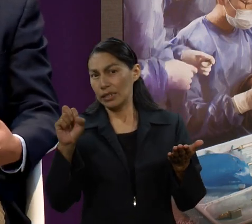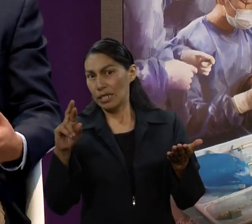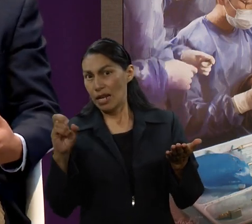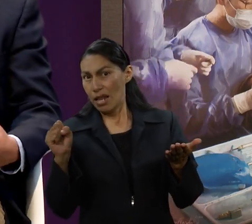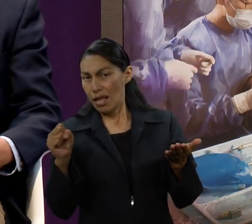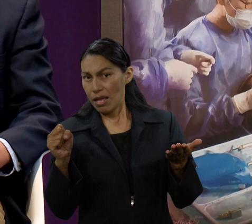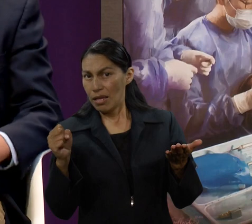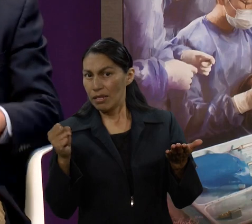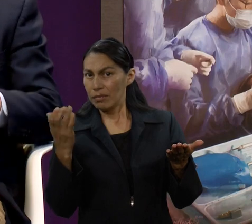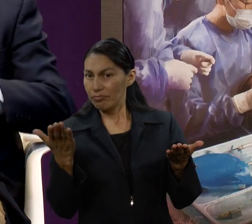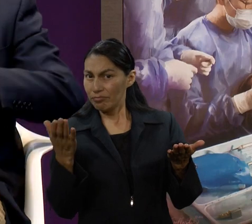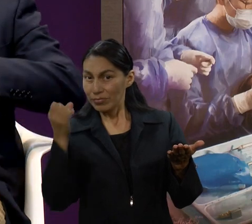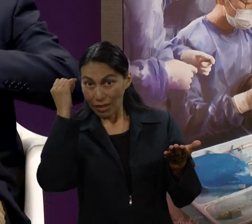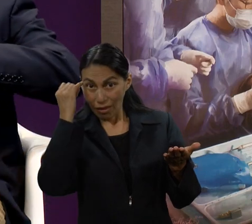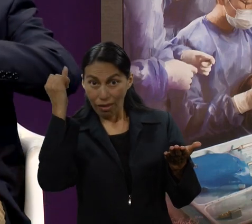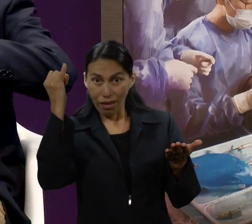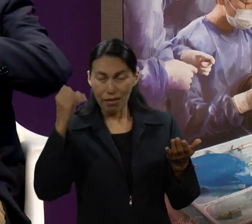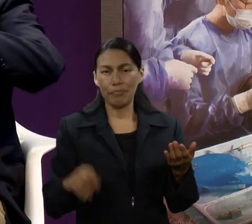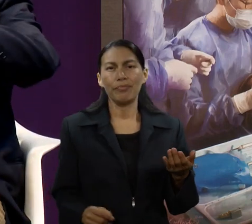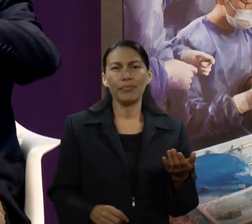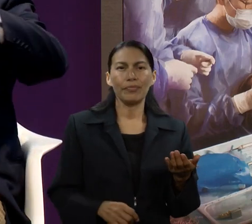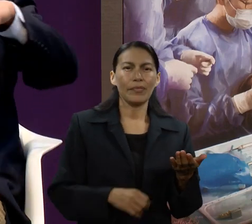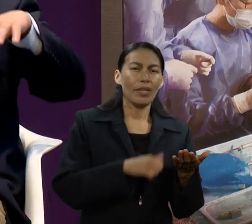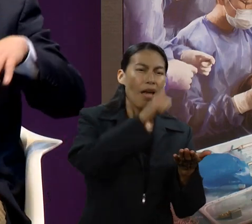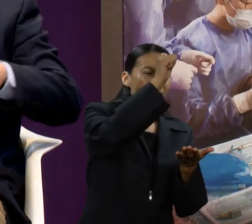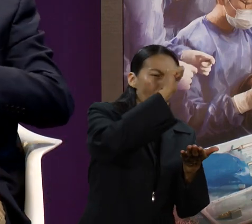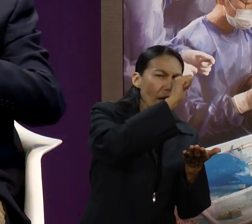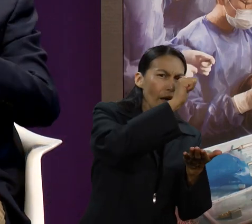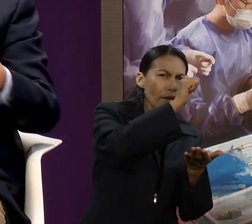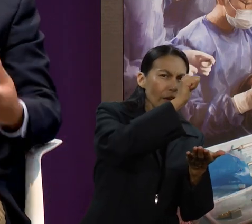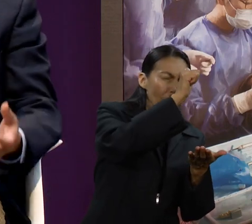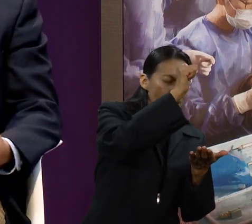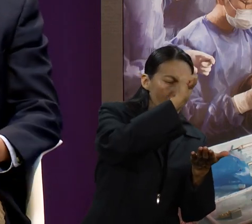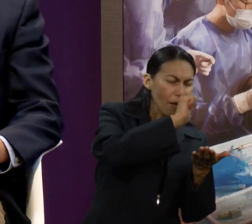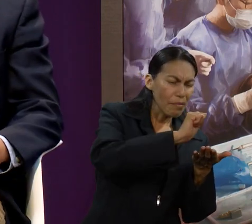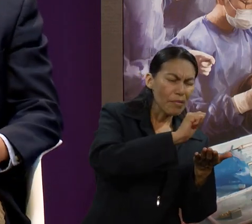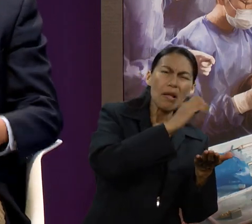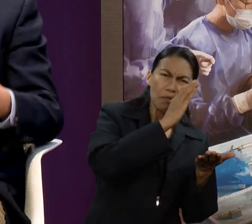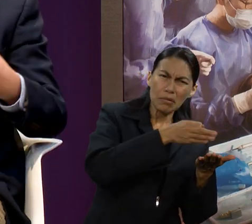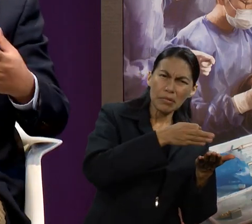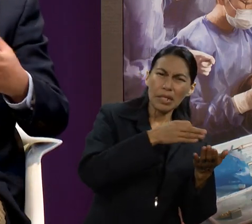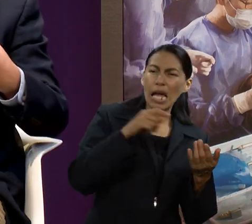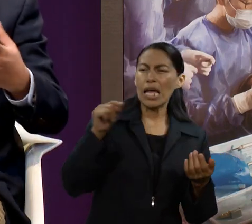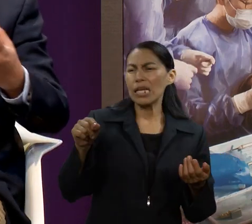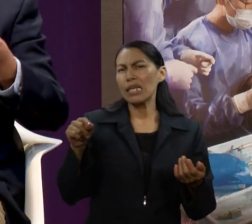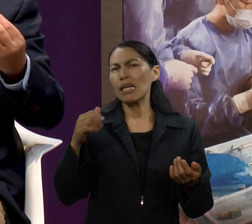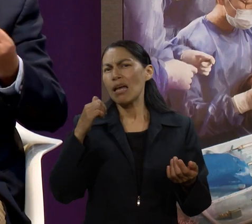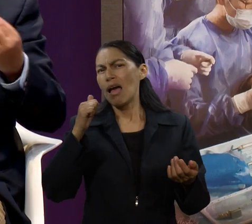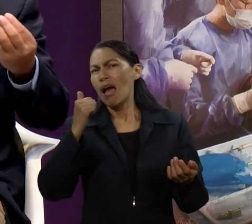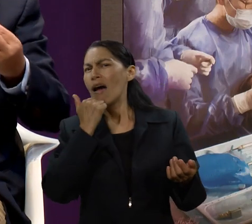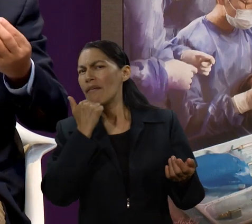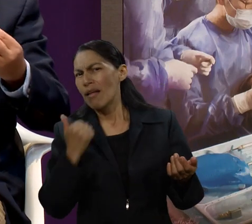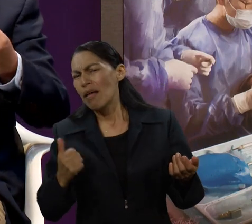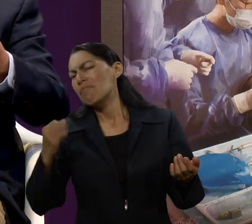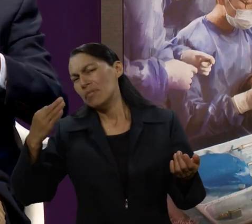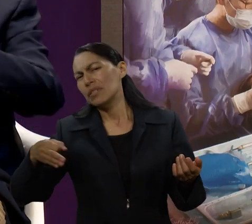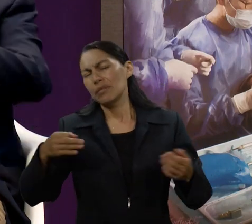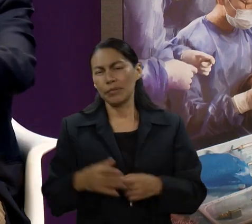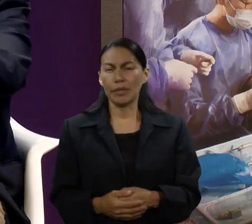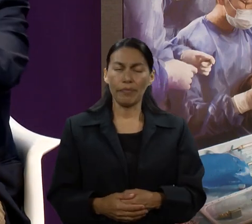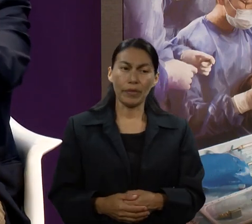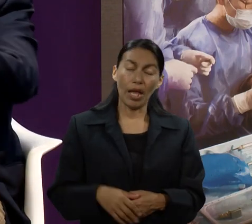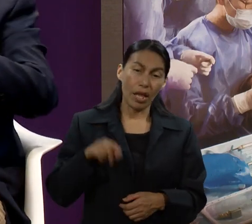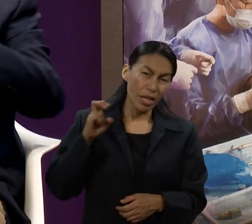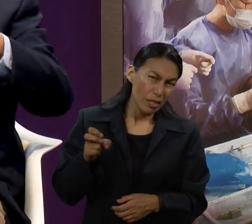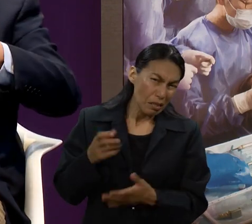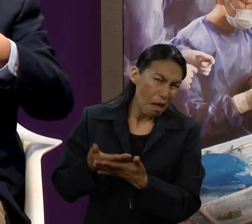porque Sara es la que da la idea, ¿no? En el contexto de esa cultura oriental era común que si no podían tener hijos, pues entonces